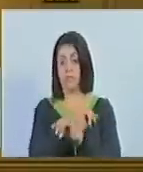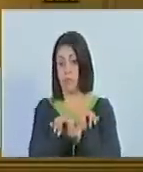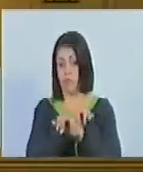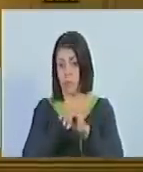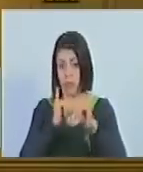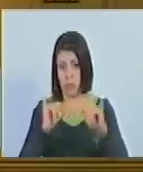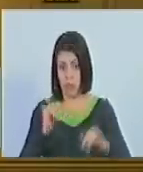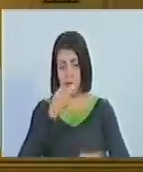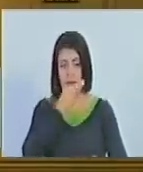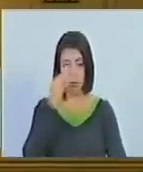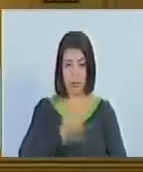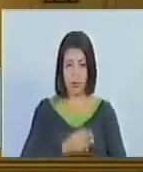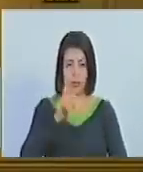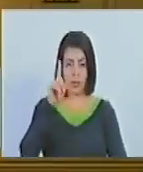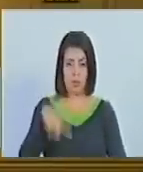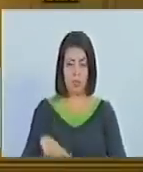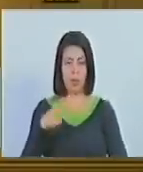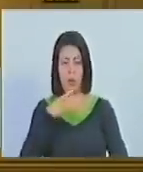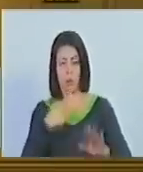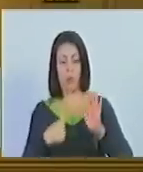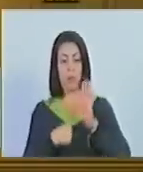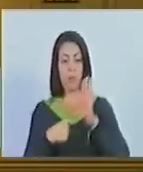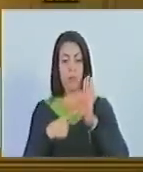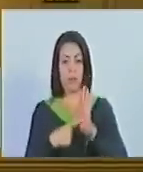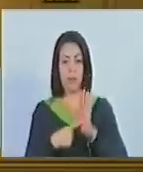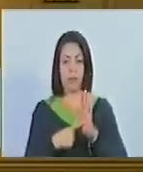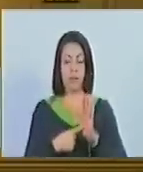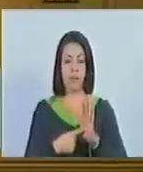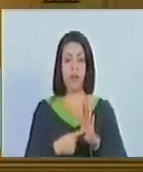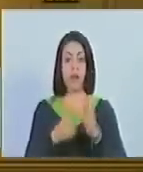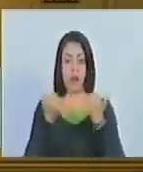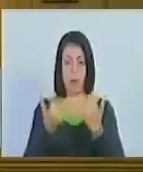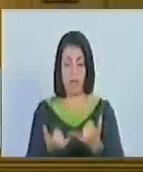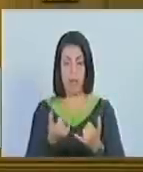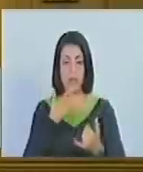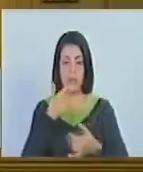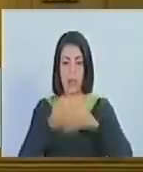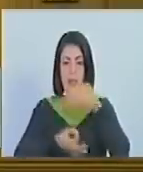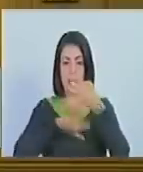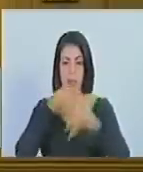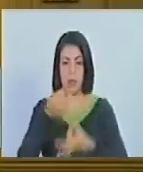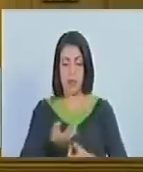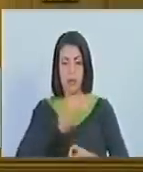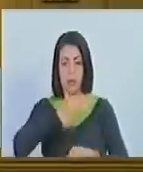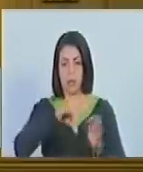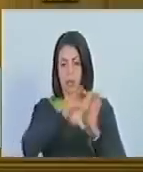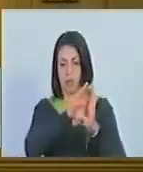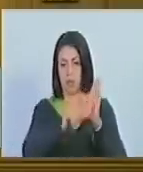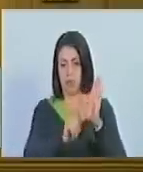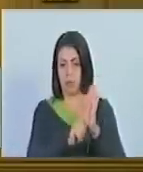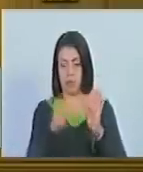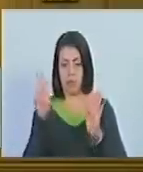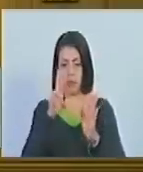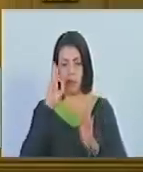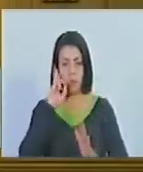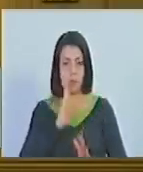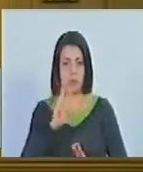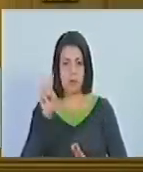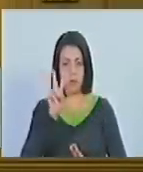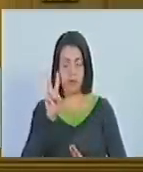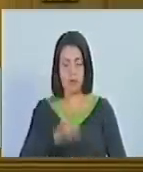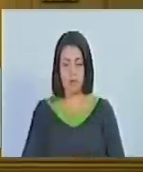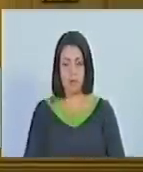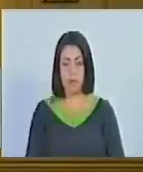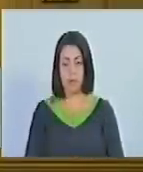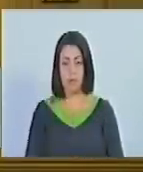garantizar así el cumplimiento de lo que reza el preámbulo de nuestra Constitución de la República Bolivariana